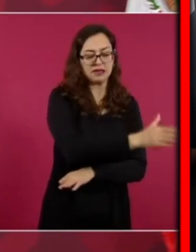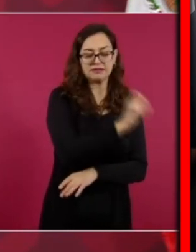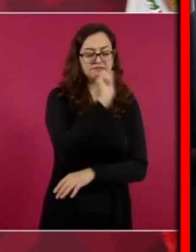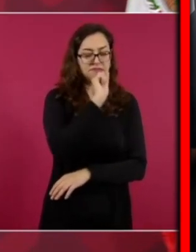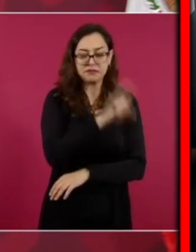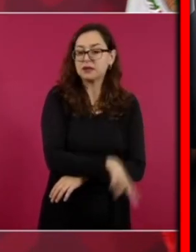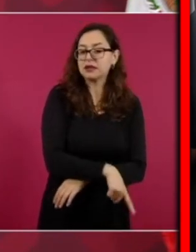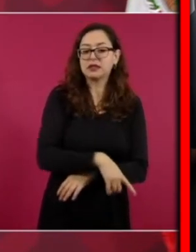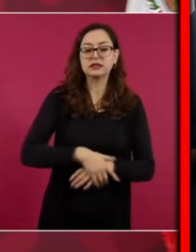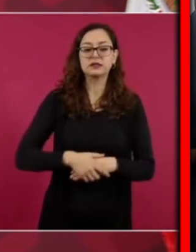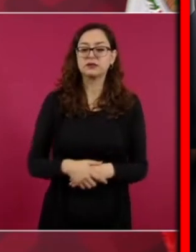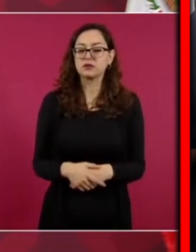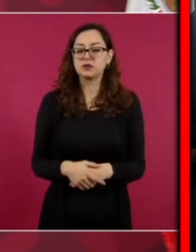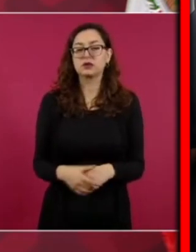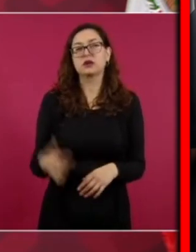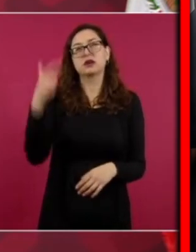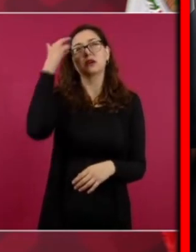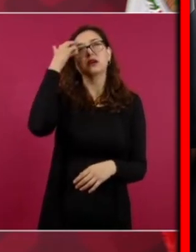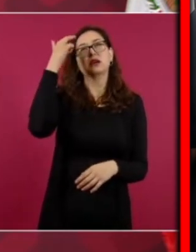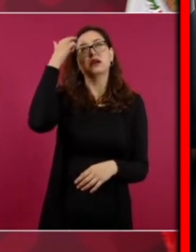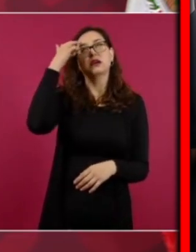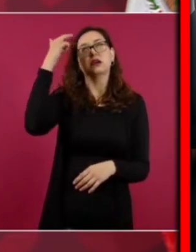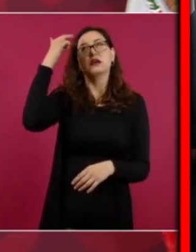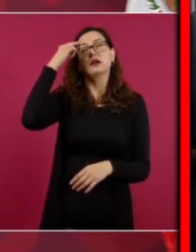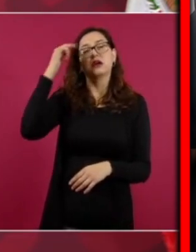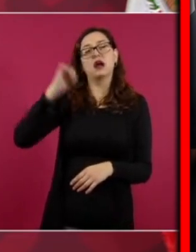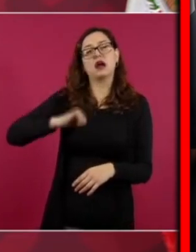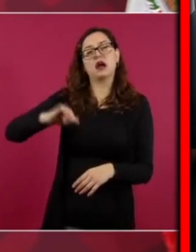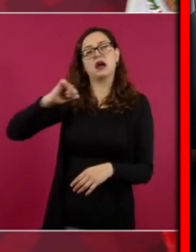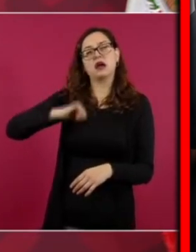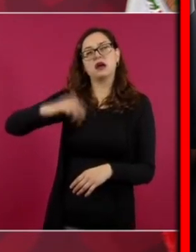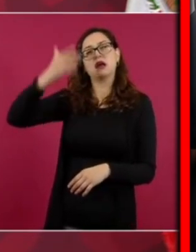se quedaron con esa mentalidad